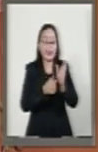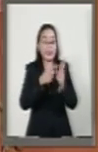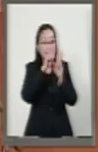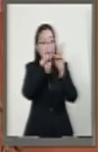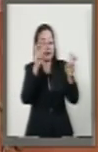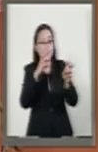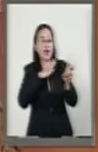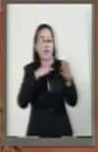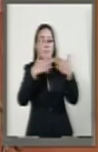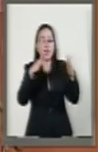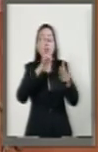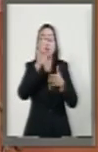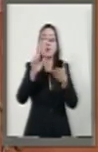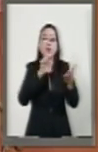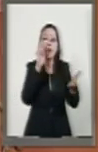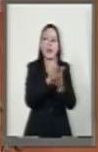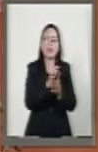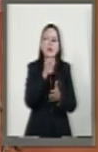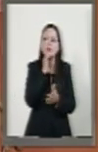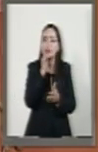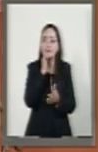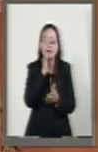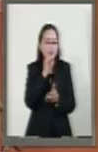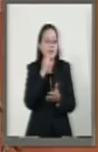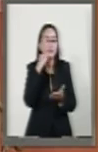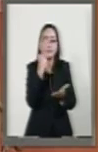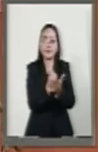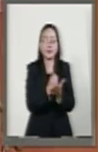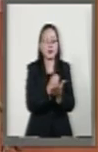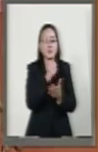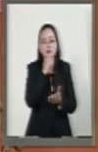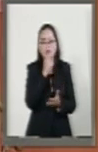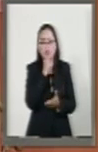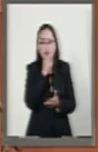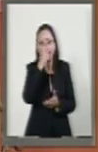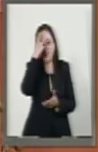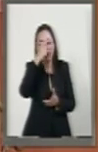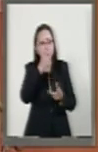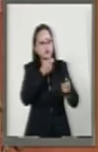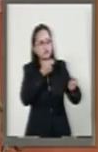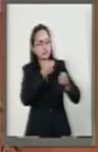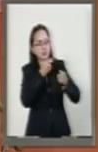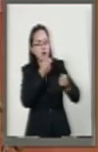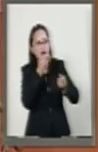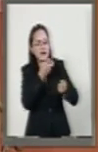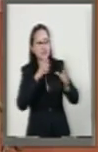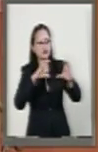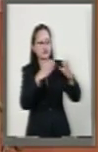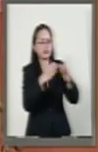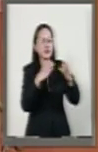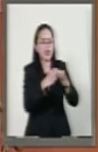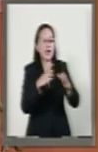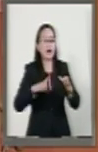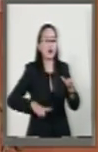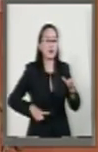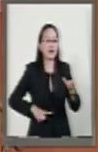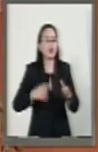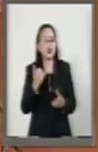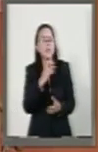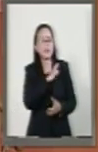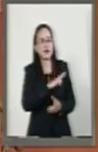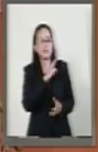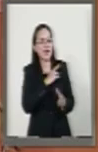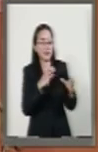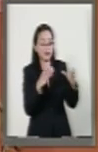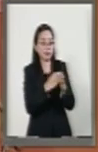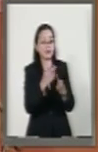a una ley que todavía no se dictamina que precisamente buscará regular las asociaciones público-privadas. Y que sin duda